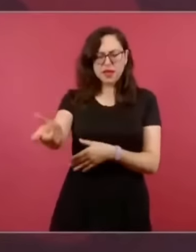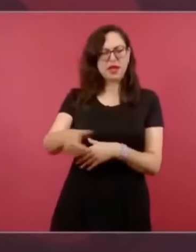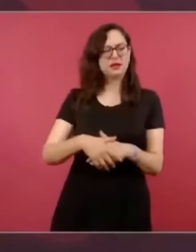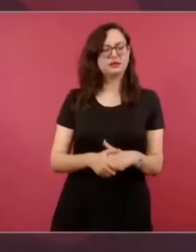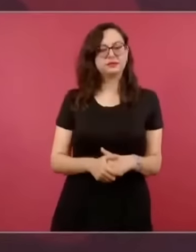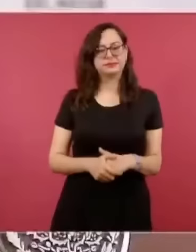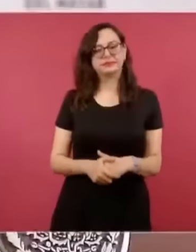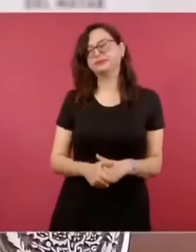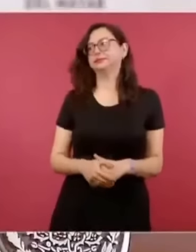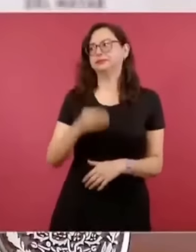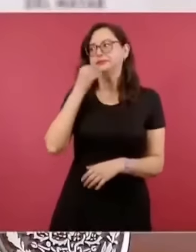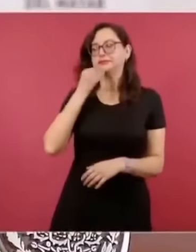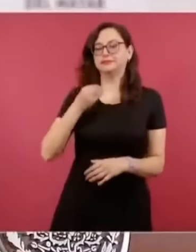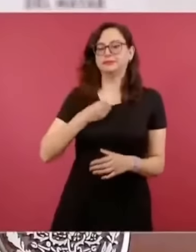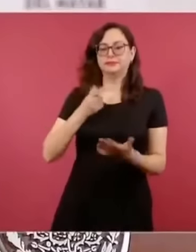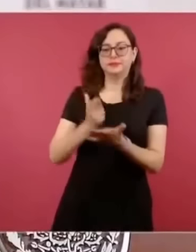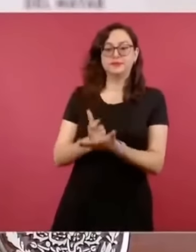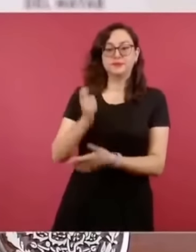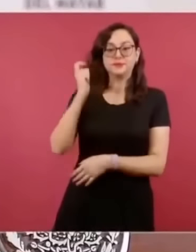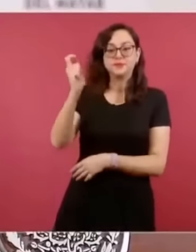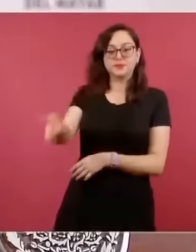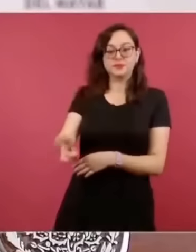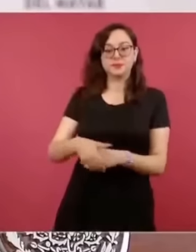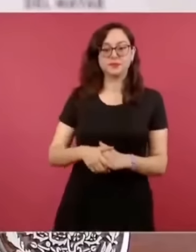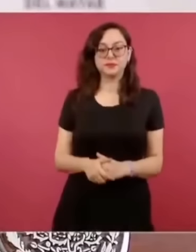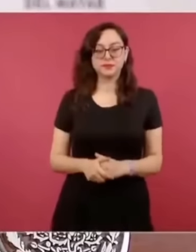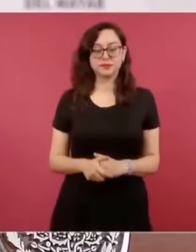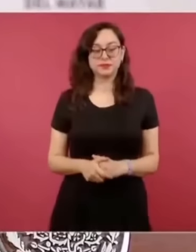ya pasado el tiempo lo dije.